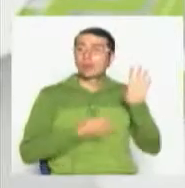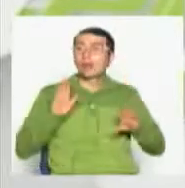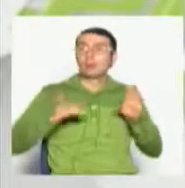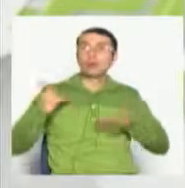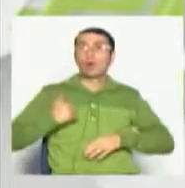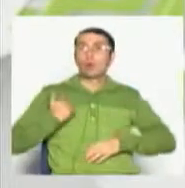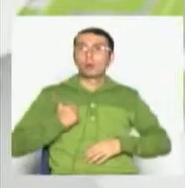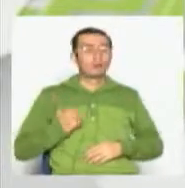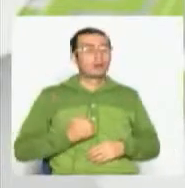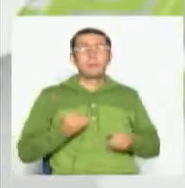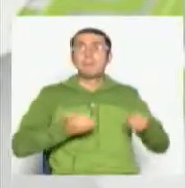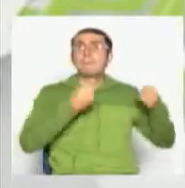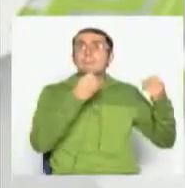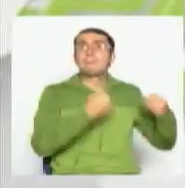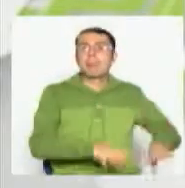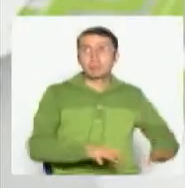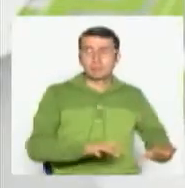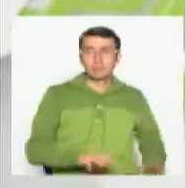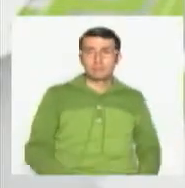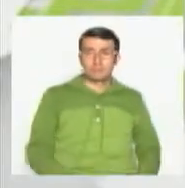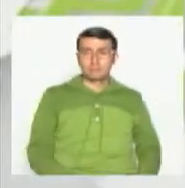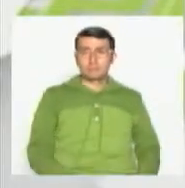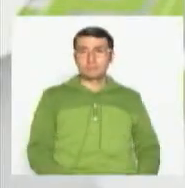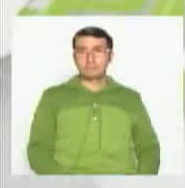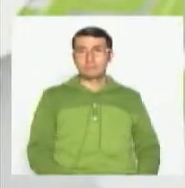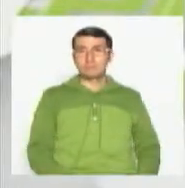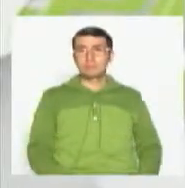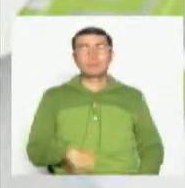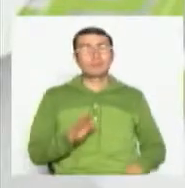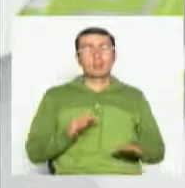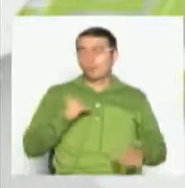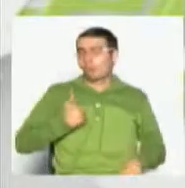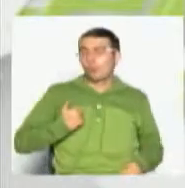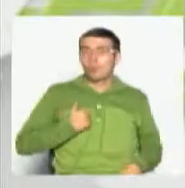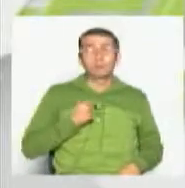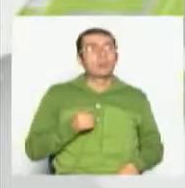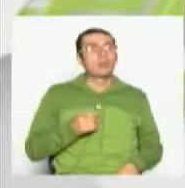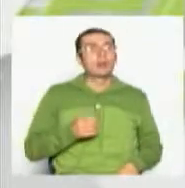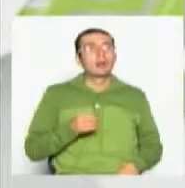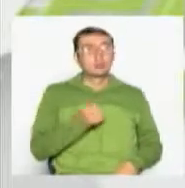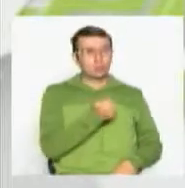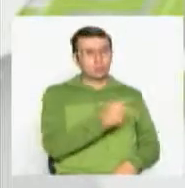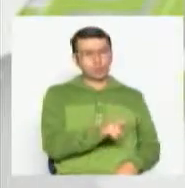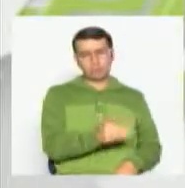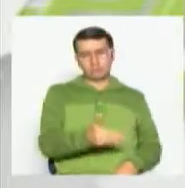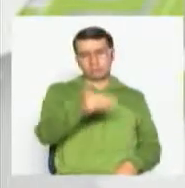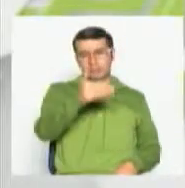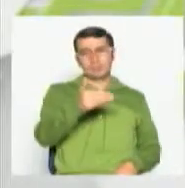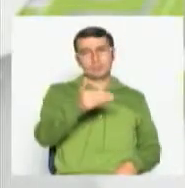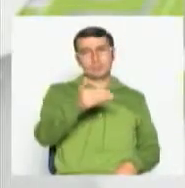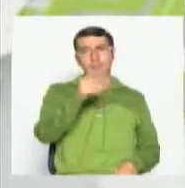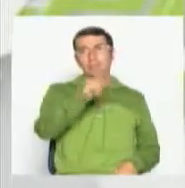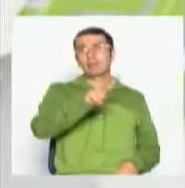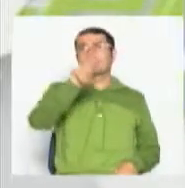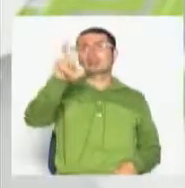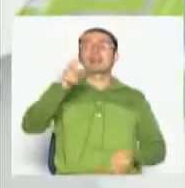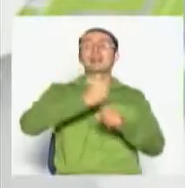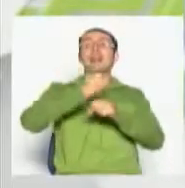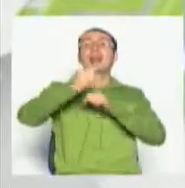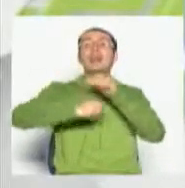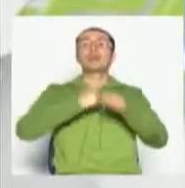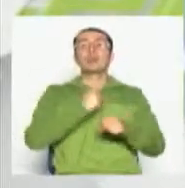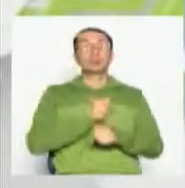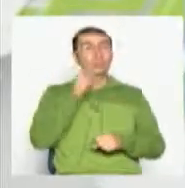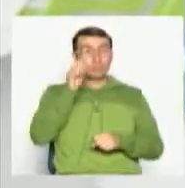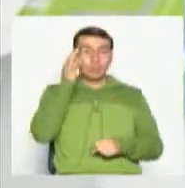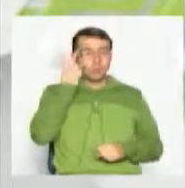jóvenes y pilas, señores y señoras con la juventud, a un chico entre 12 y 27 años, escóndale el